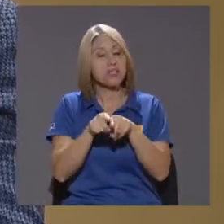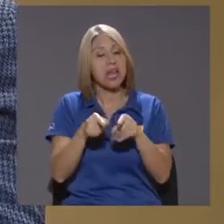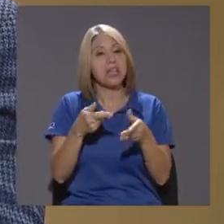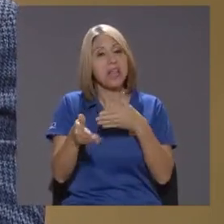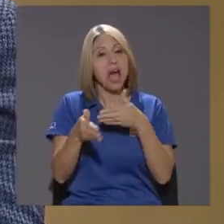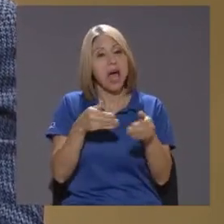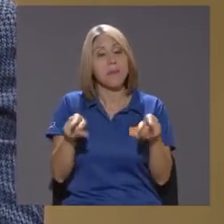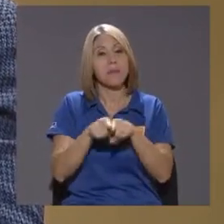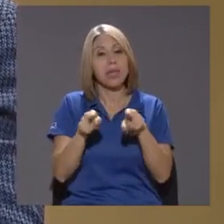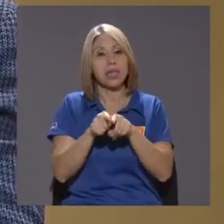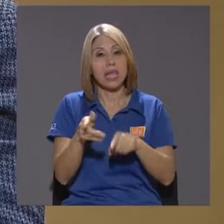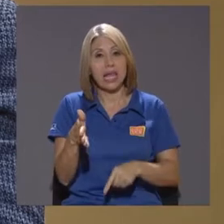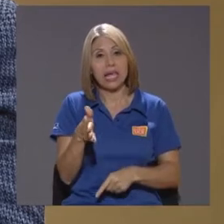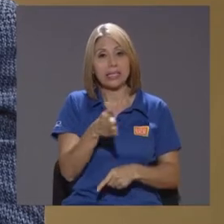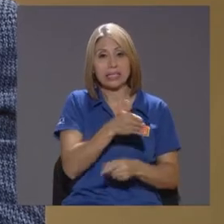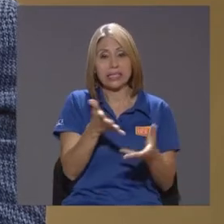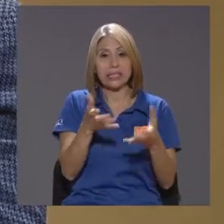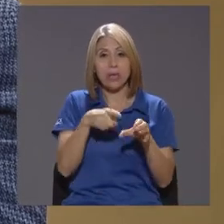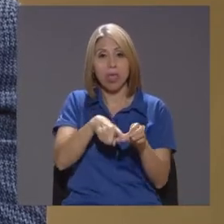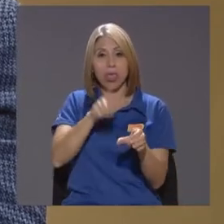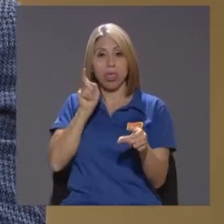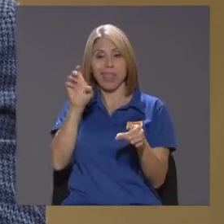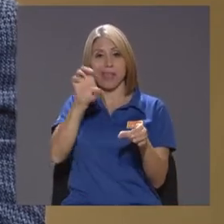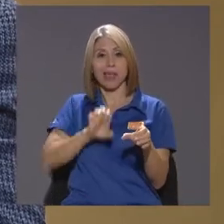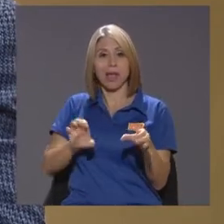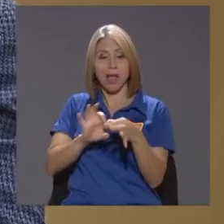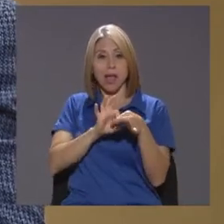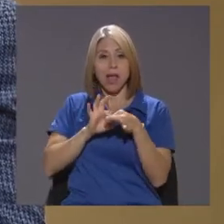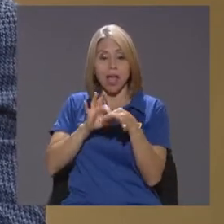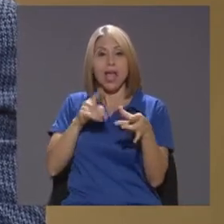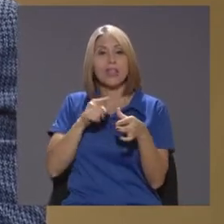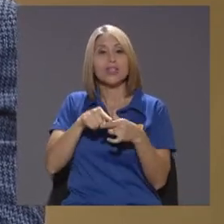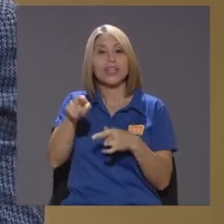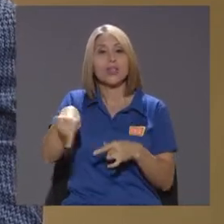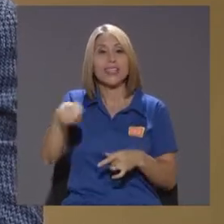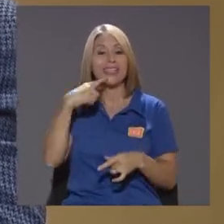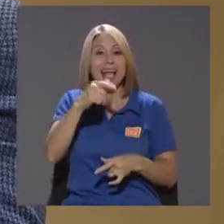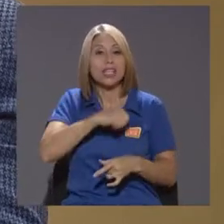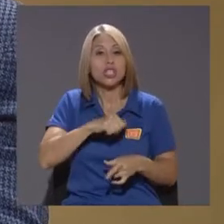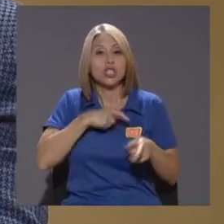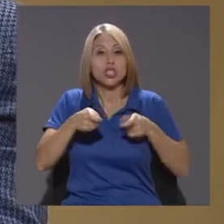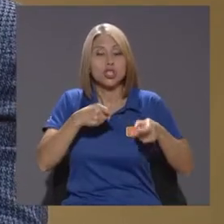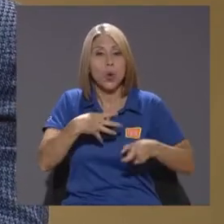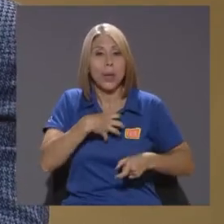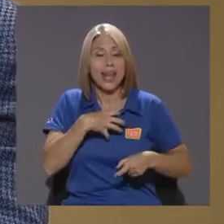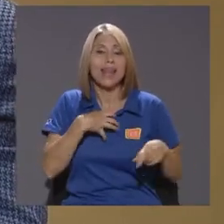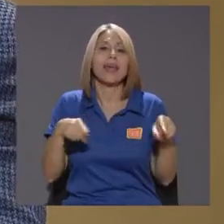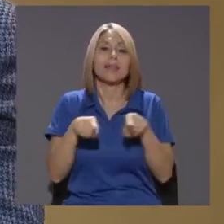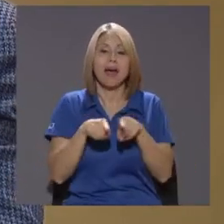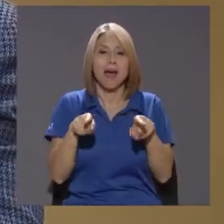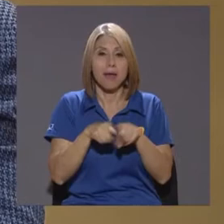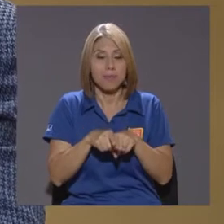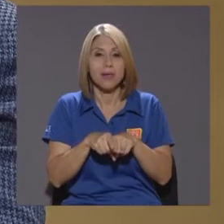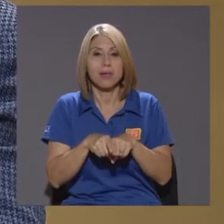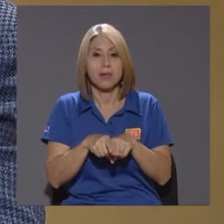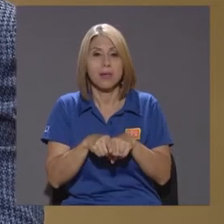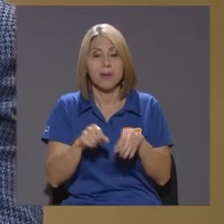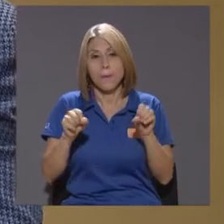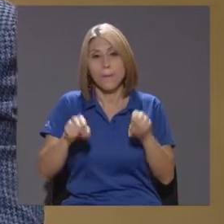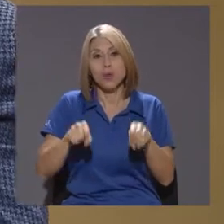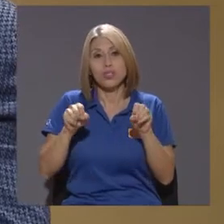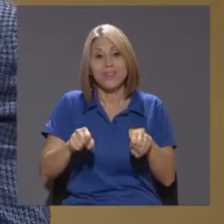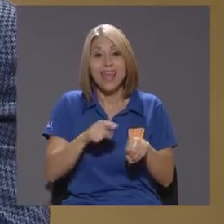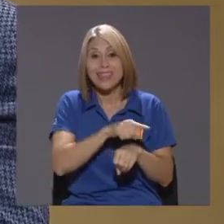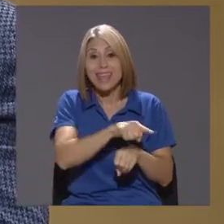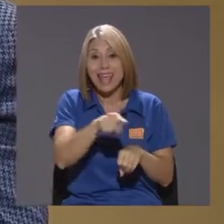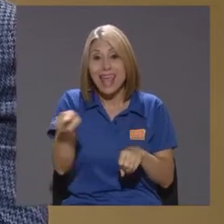Salirse Señalaban Que Eso El Ámbito De la Soberanía También Alcanzaba La Posibilidad De que Ellos Pudieran Suscribir